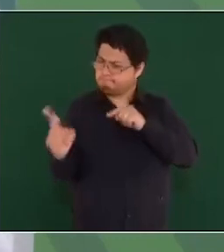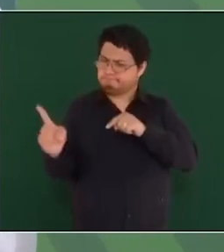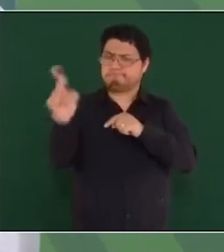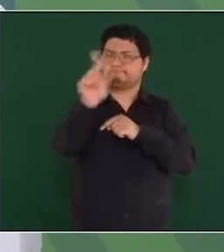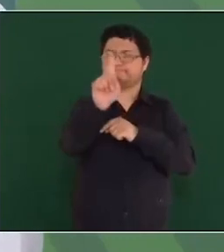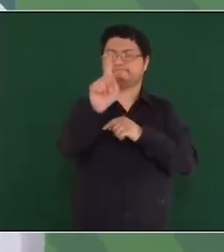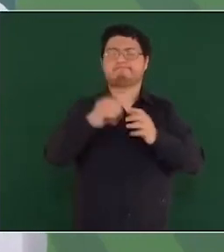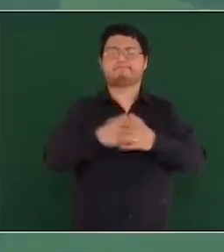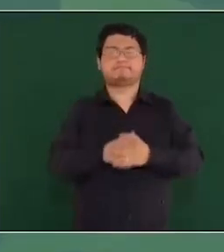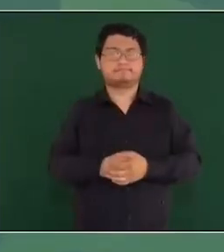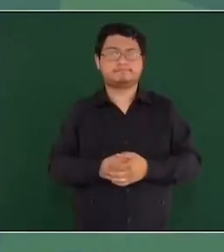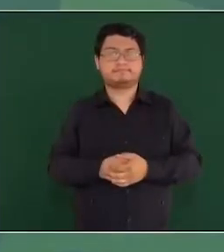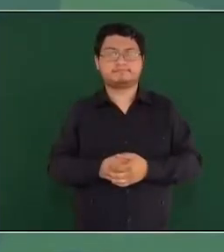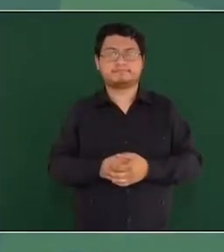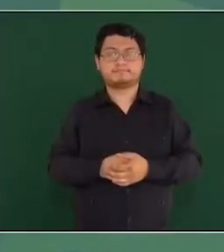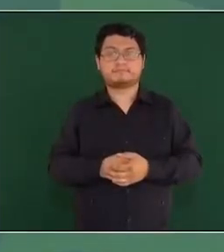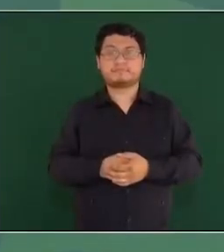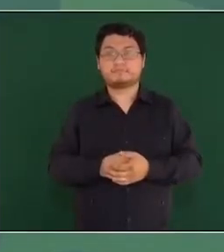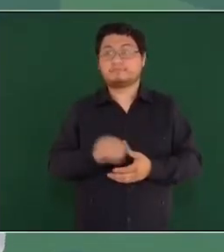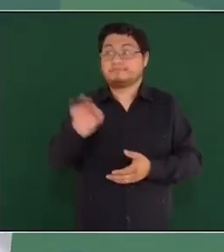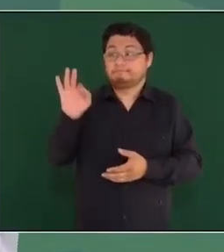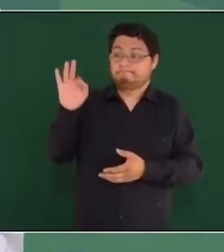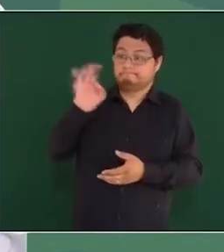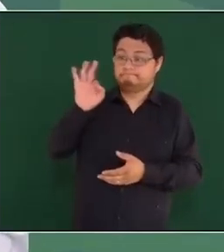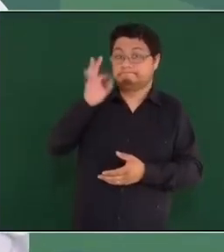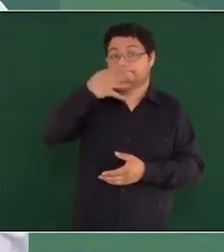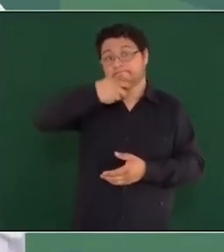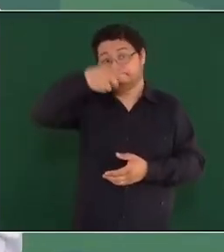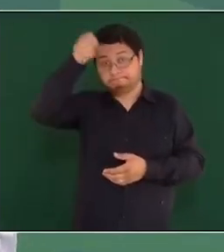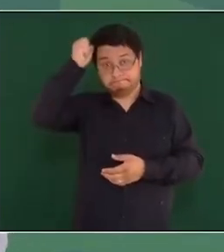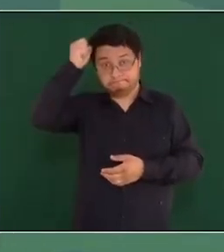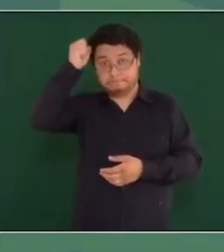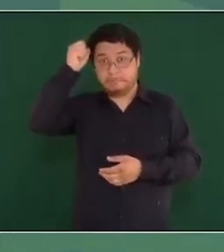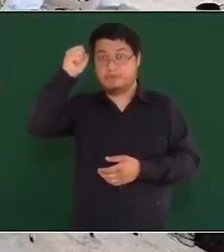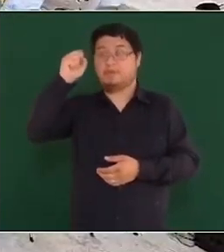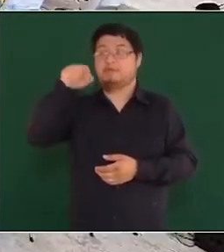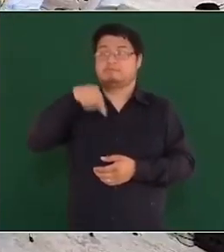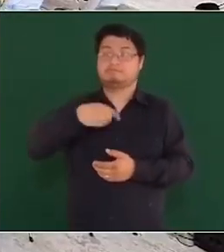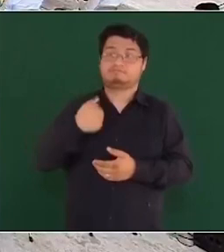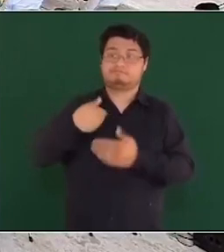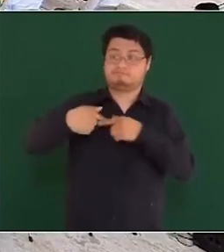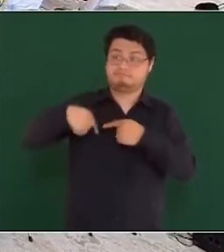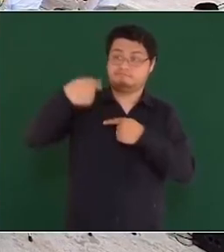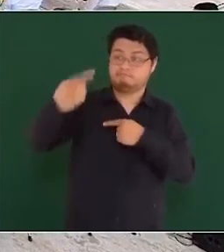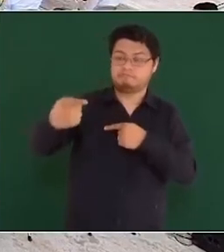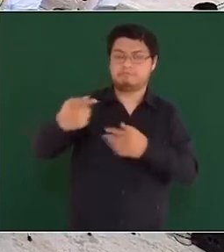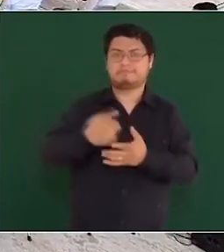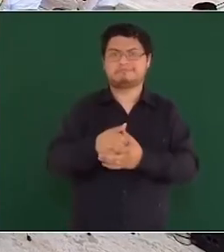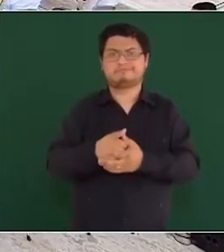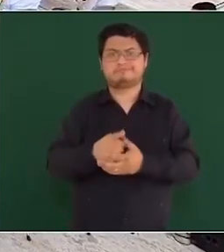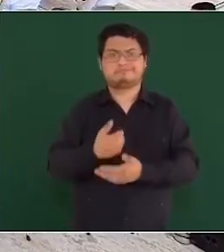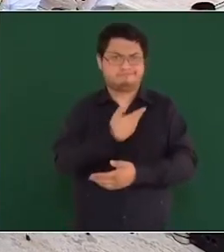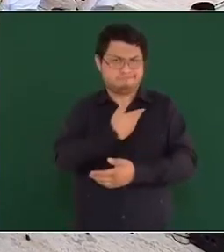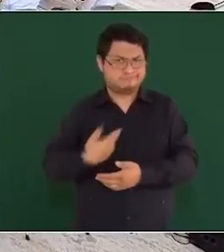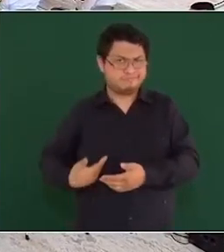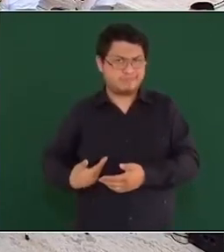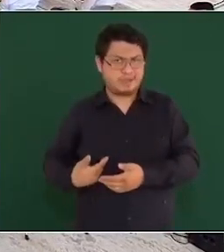en el caso de los posibles candidatos a la presidencia, por el movimiento en